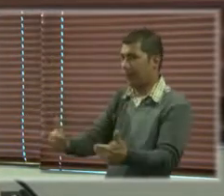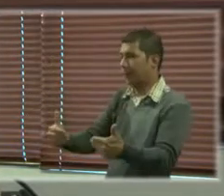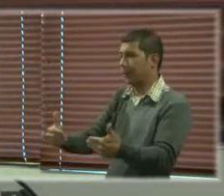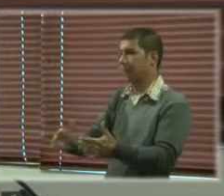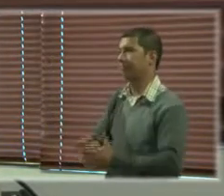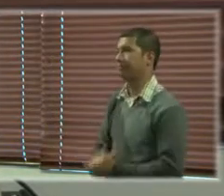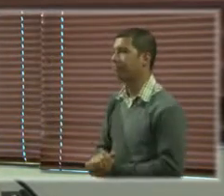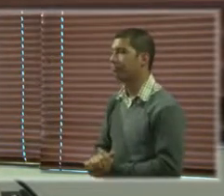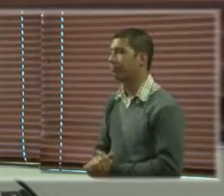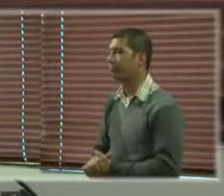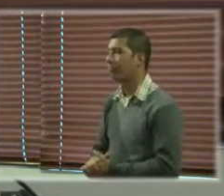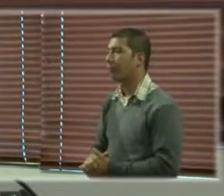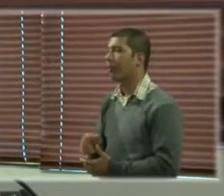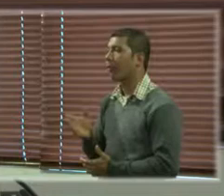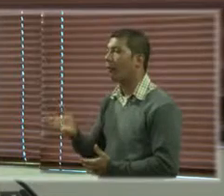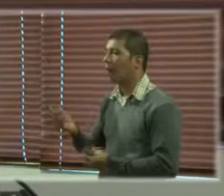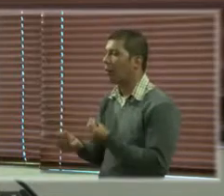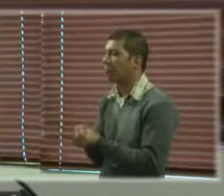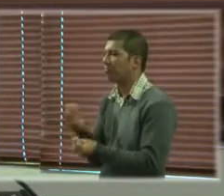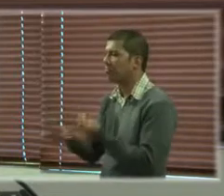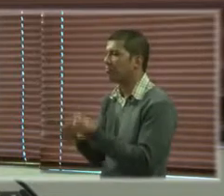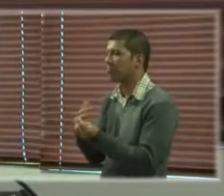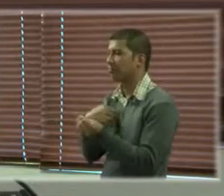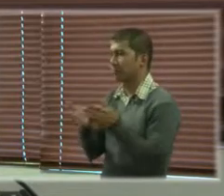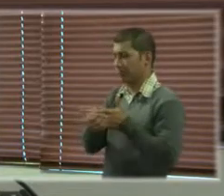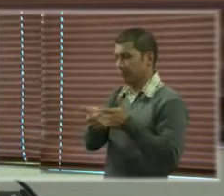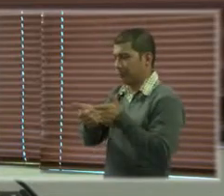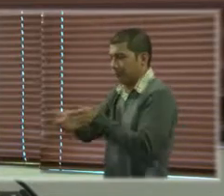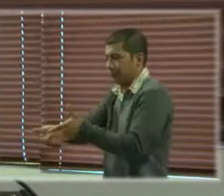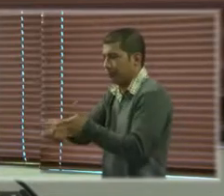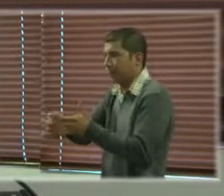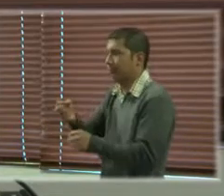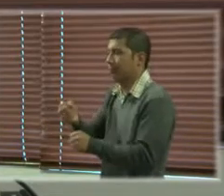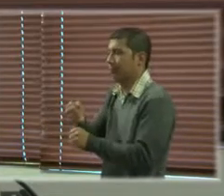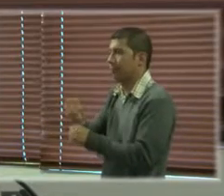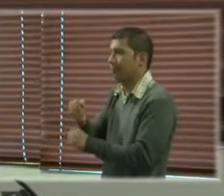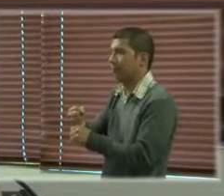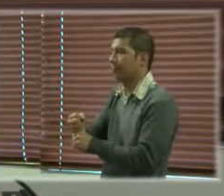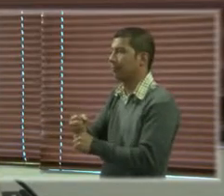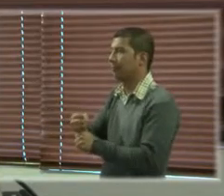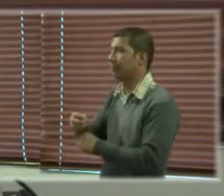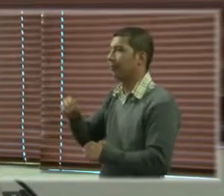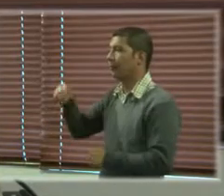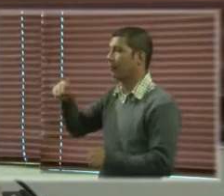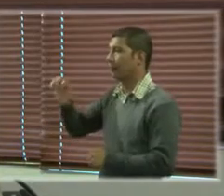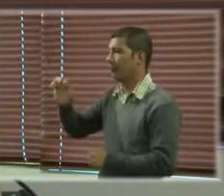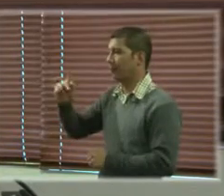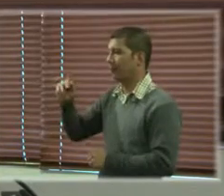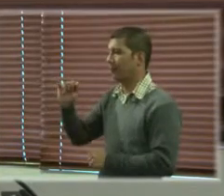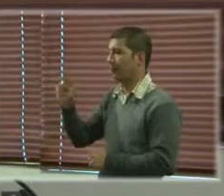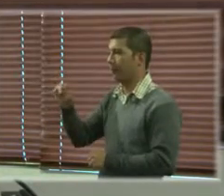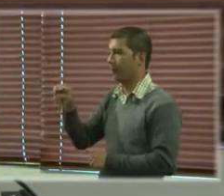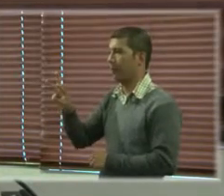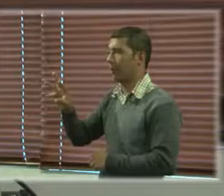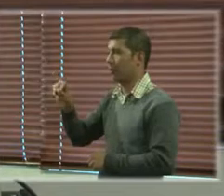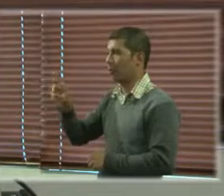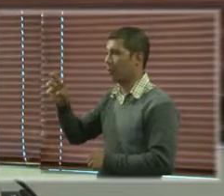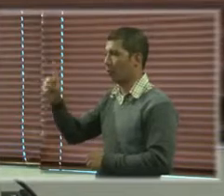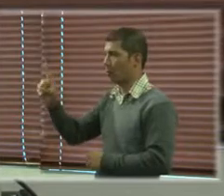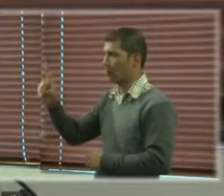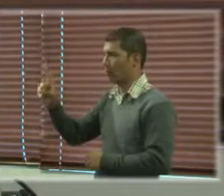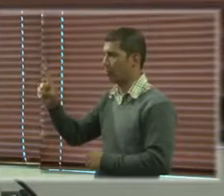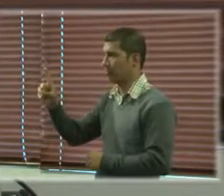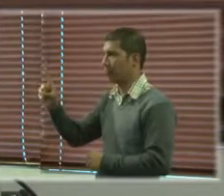utilizando una metodología que Handicap ha desarrollado que se llama Making it Work, esta metodología lo que pretende es